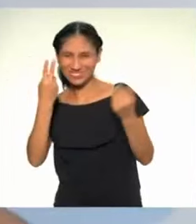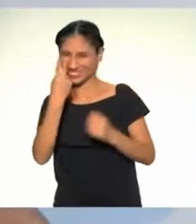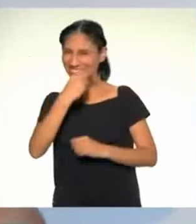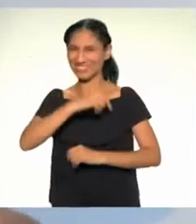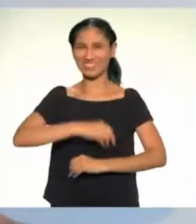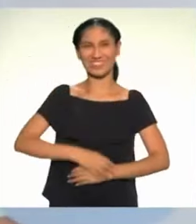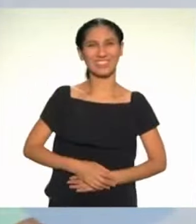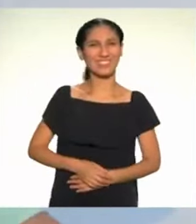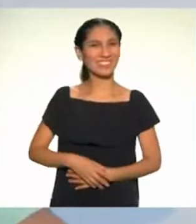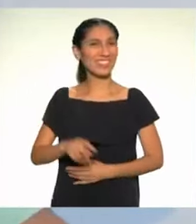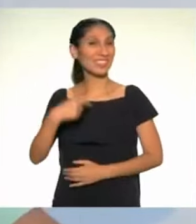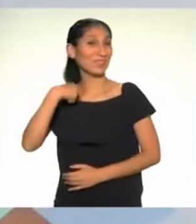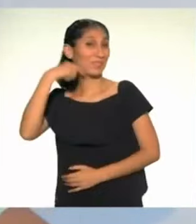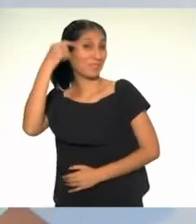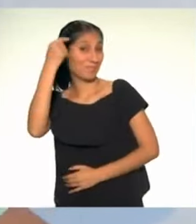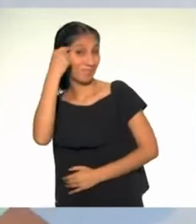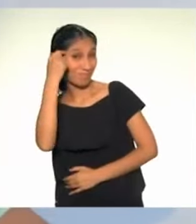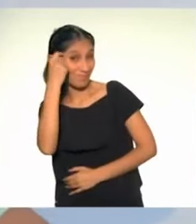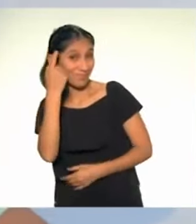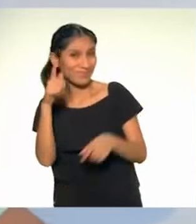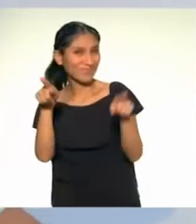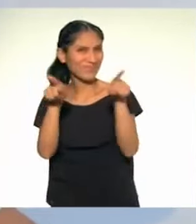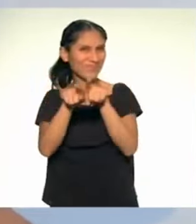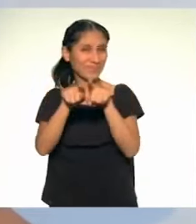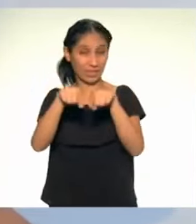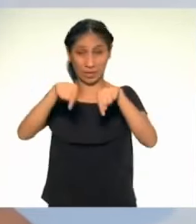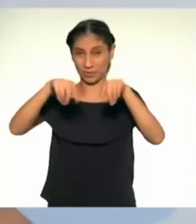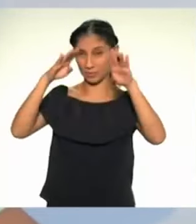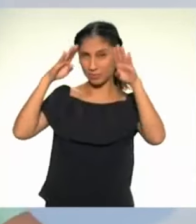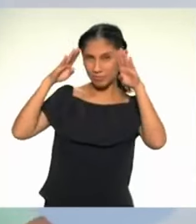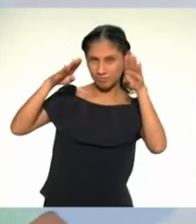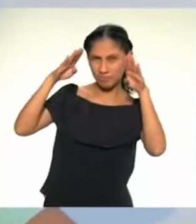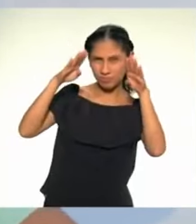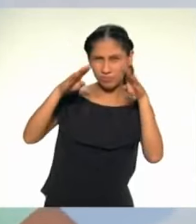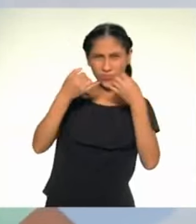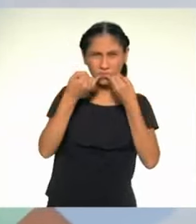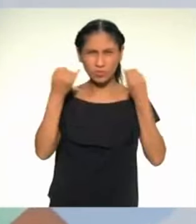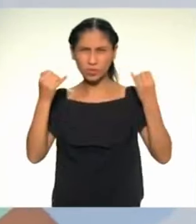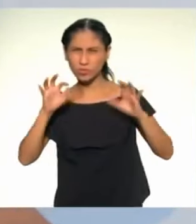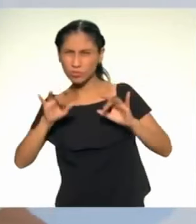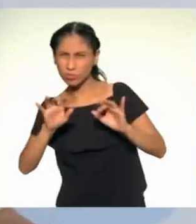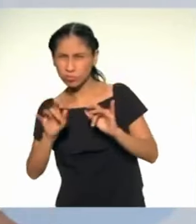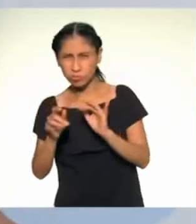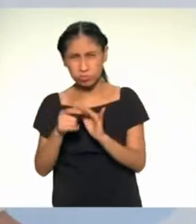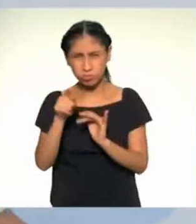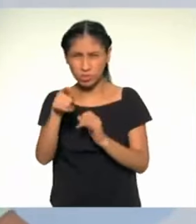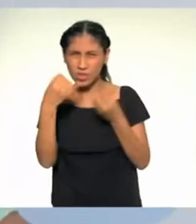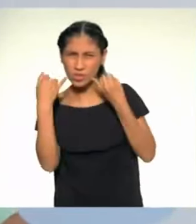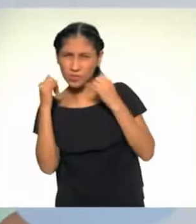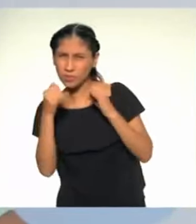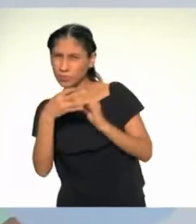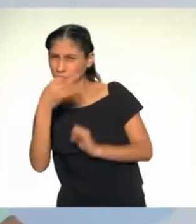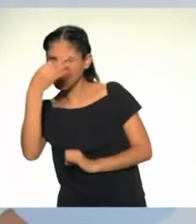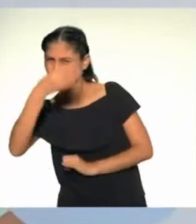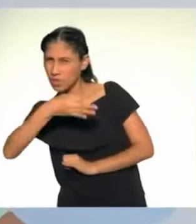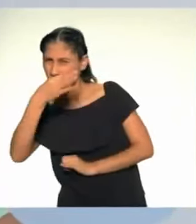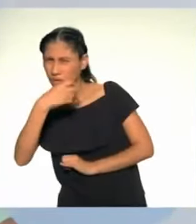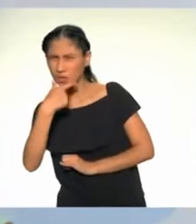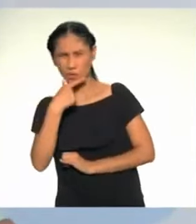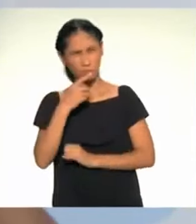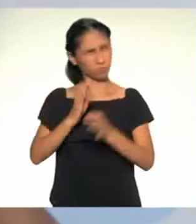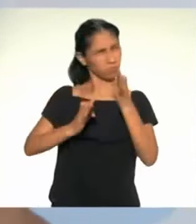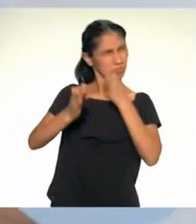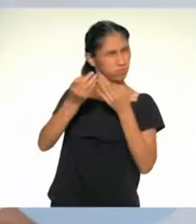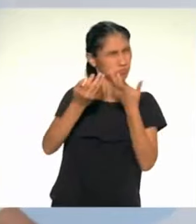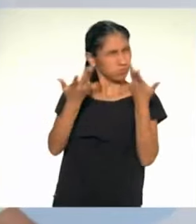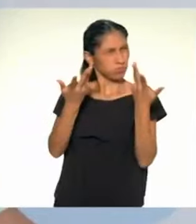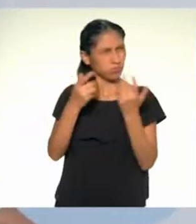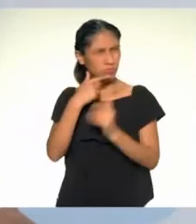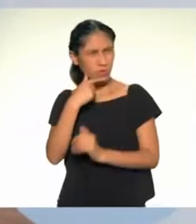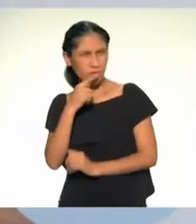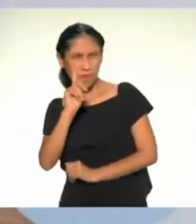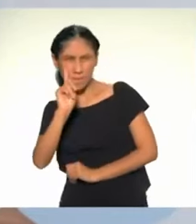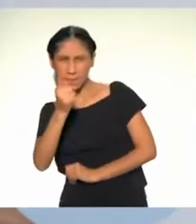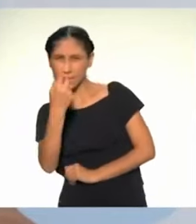Creo que además de concentrarnos en buscar información fiable, lo primero que debemos hacer cuando se quiere realizar un proyecto